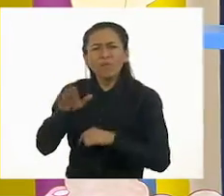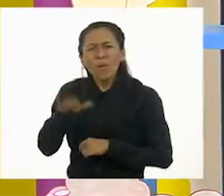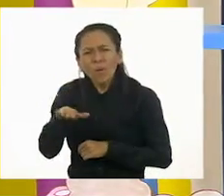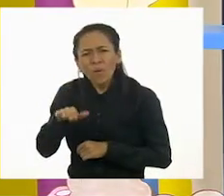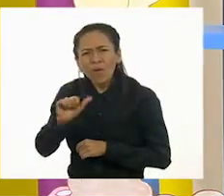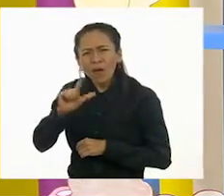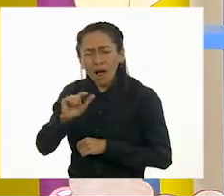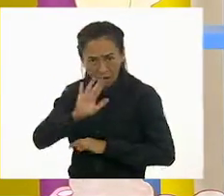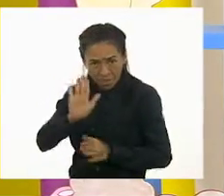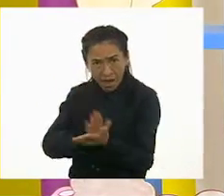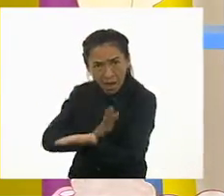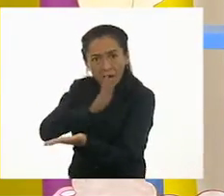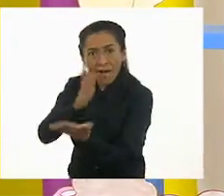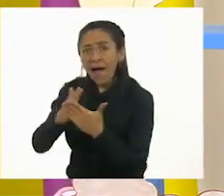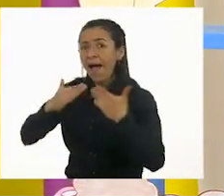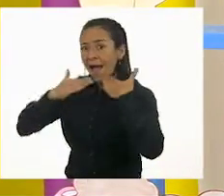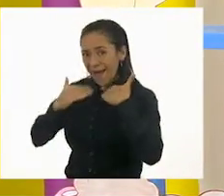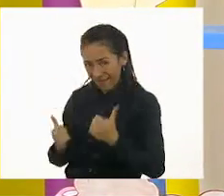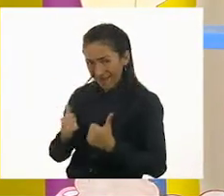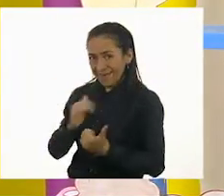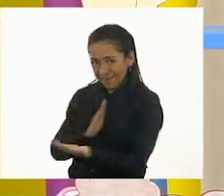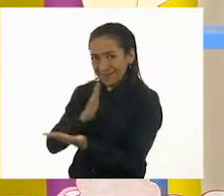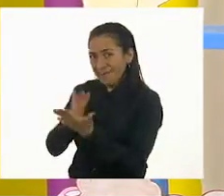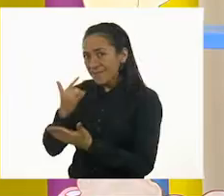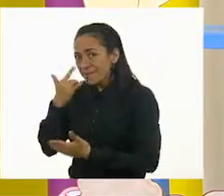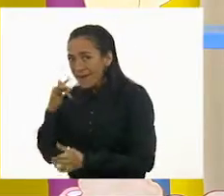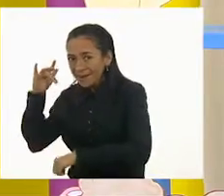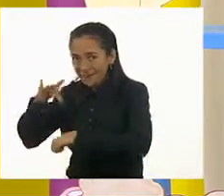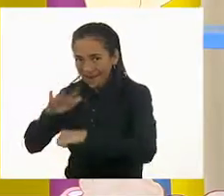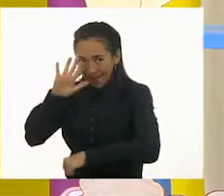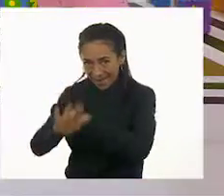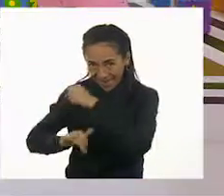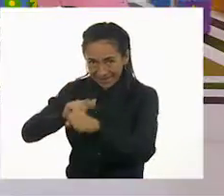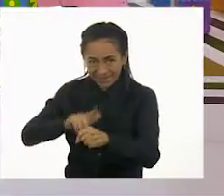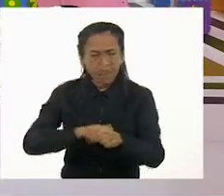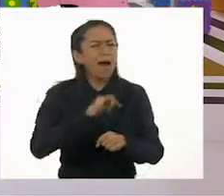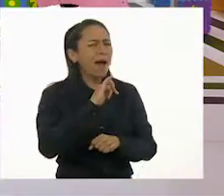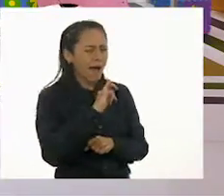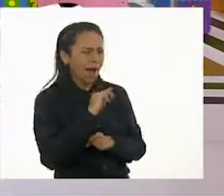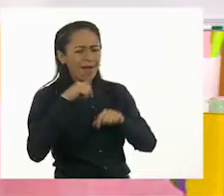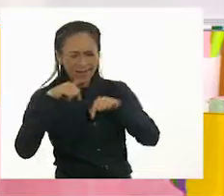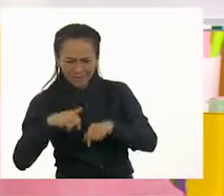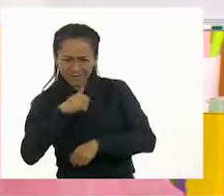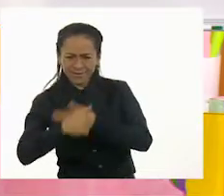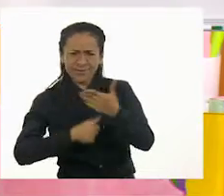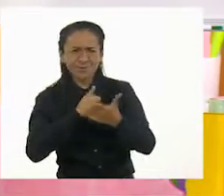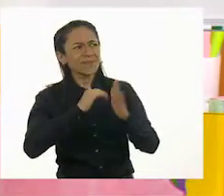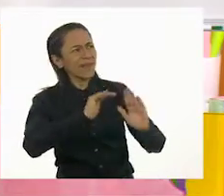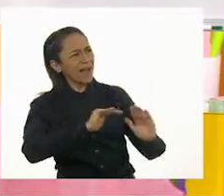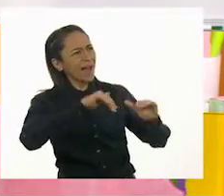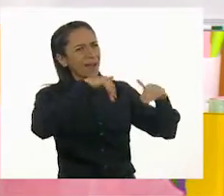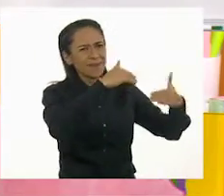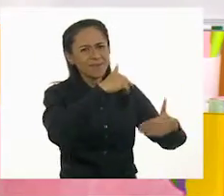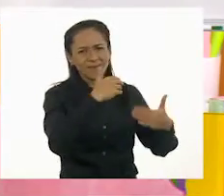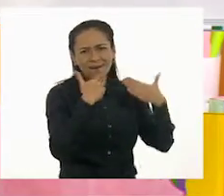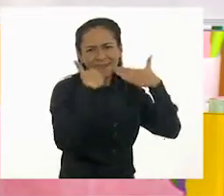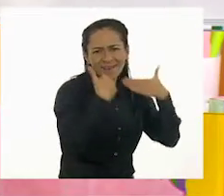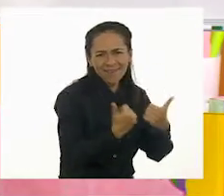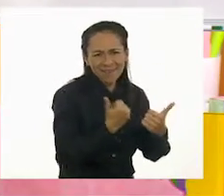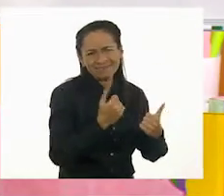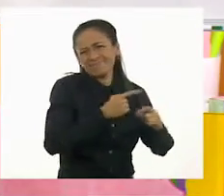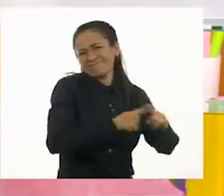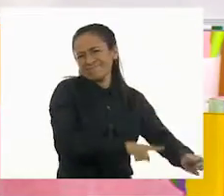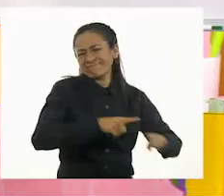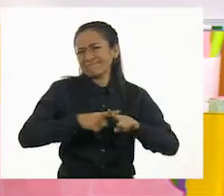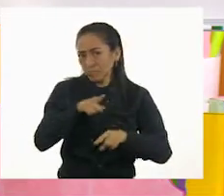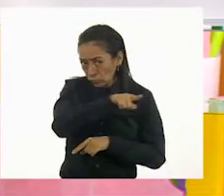granjas. Conozco muchos animales diferentes a los que vemos aquí en la ciudad. ¿Ustedes alguna vez han visitado una granja? ¿Qué